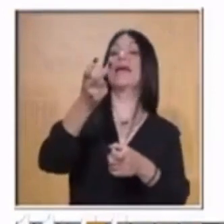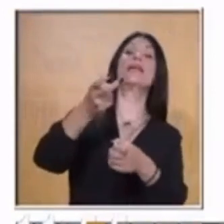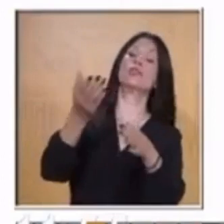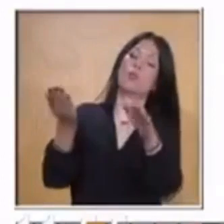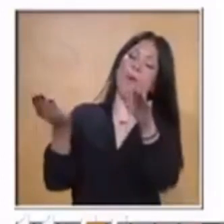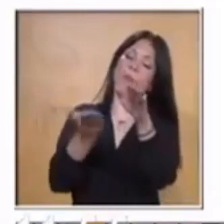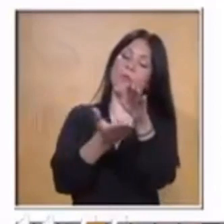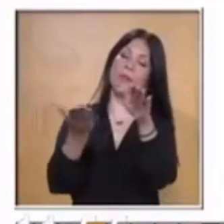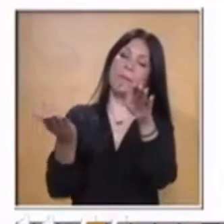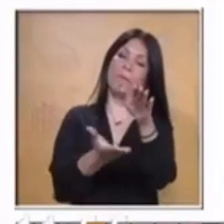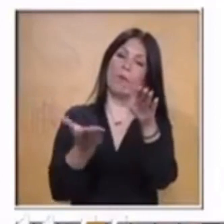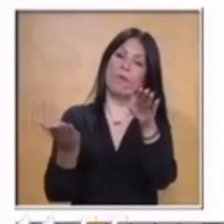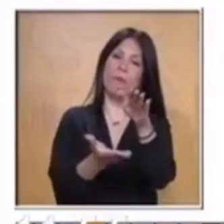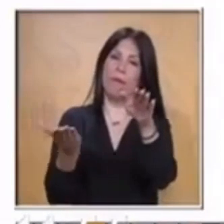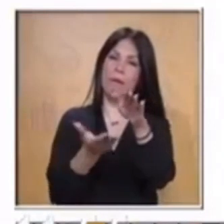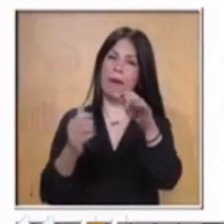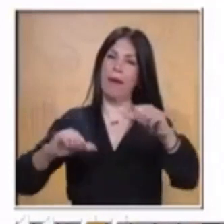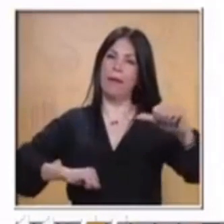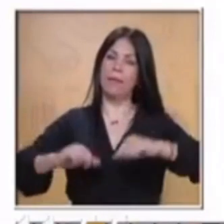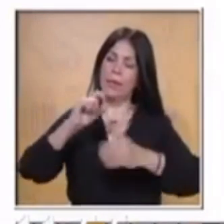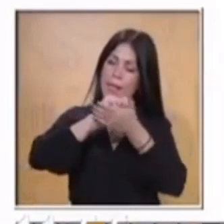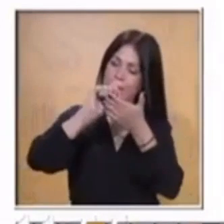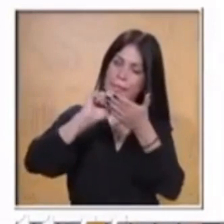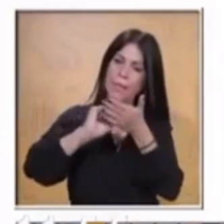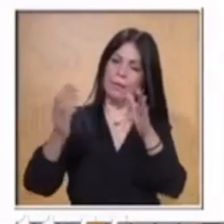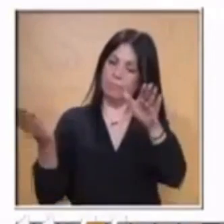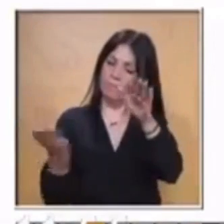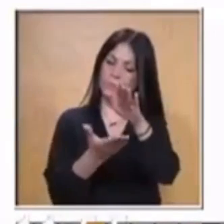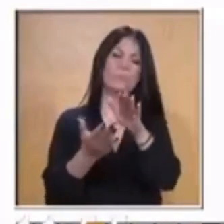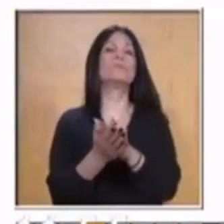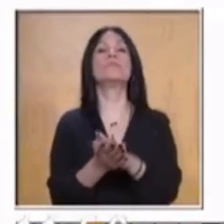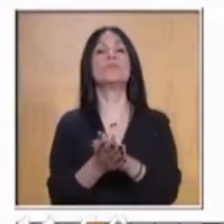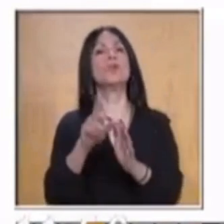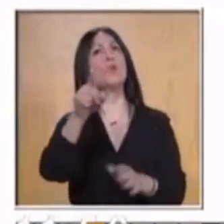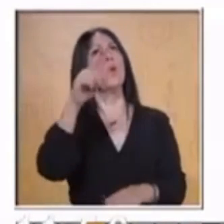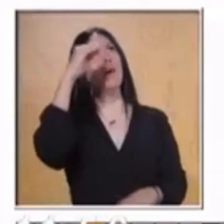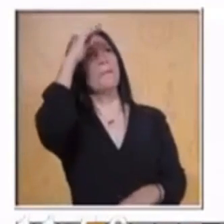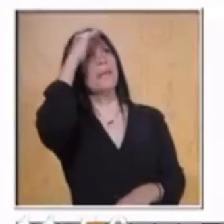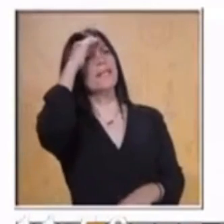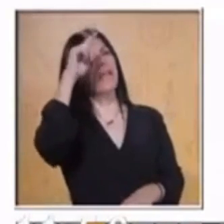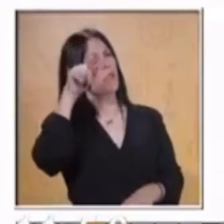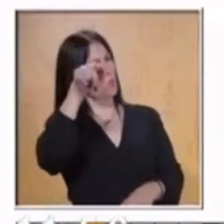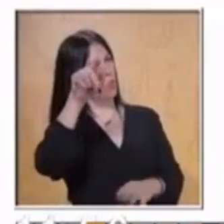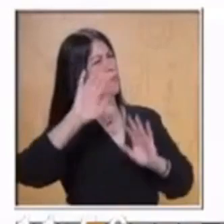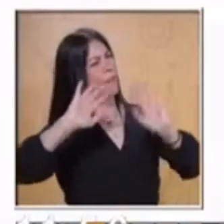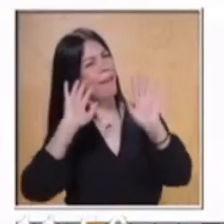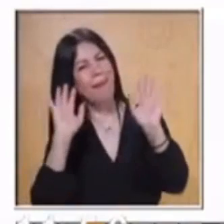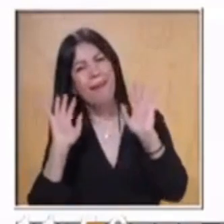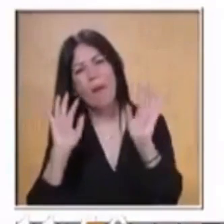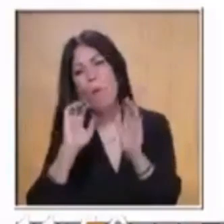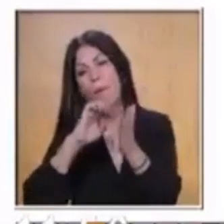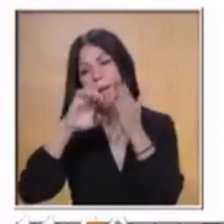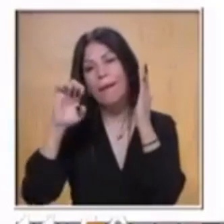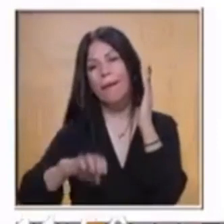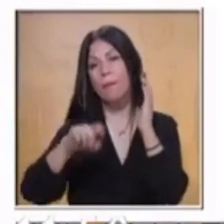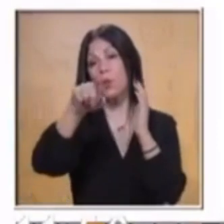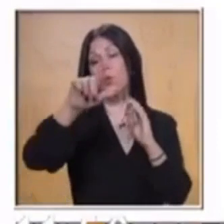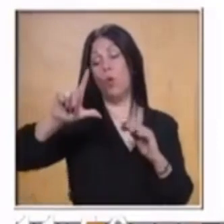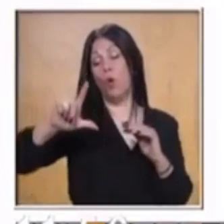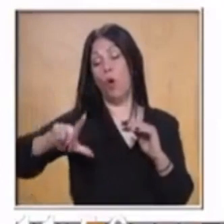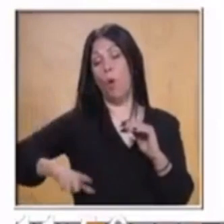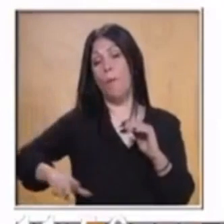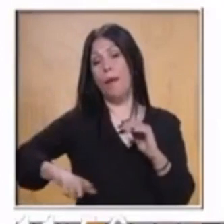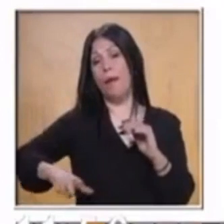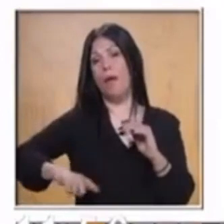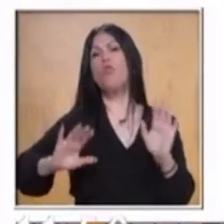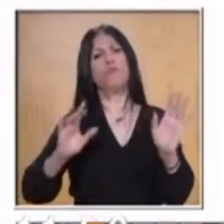último, vamos a imaginar que nosotros somos un gobernador, sobre todo de nuestra entidad, y qué haríamos para mejorar